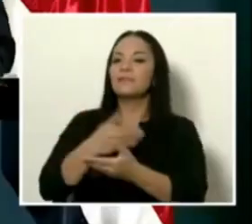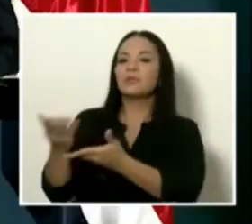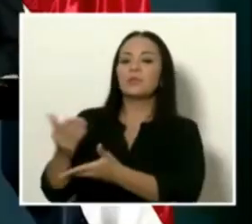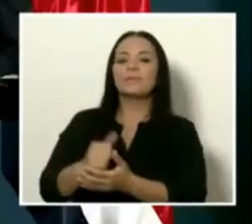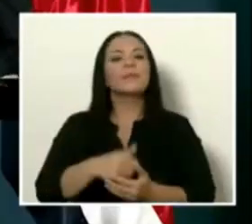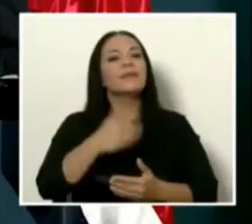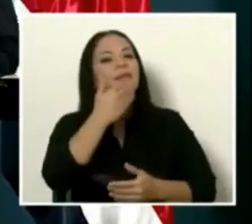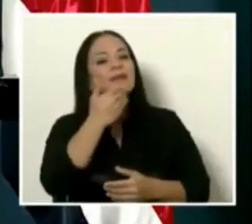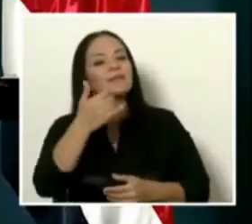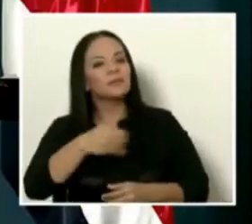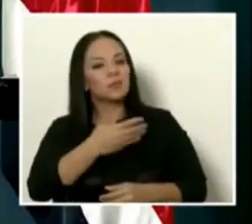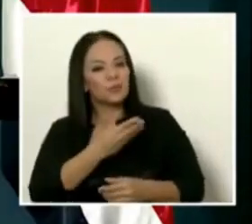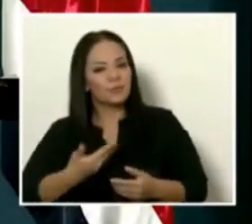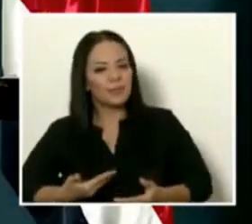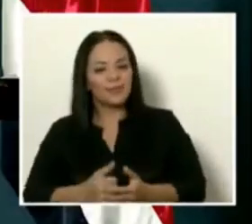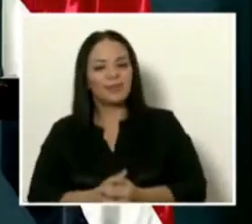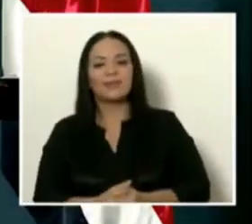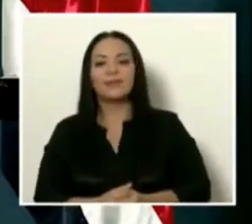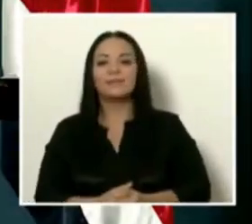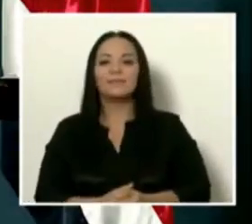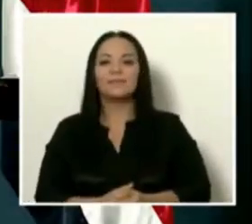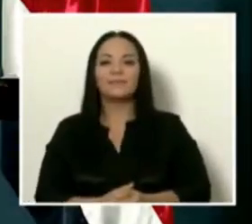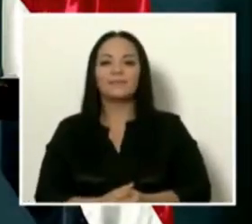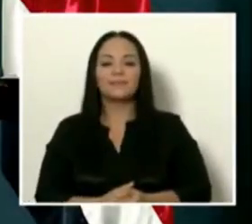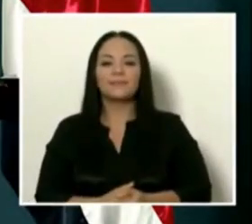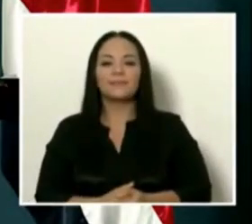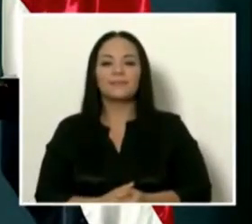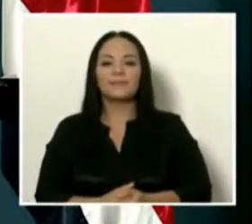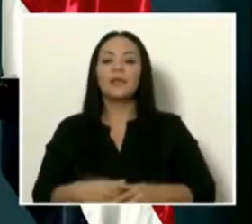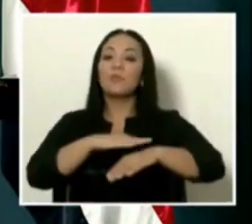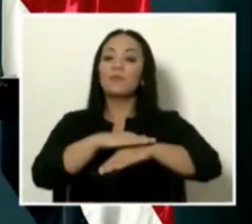Gracias, señor presidente. Si me colocan la presentación.